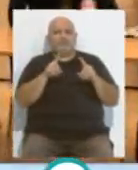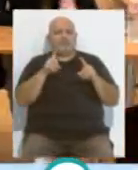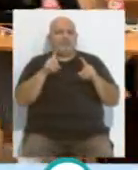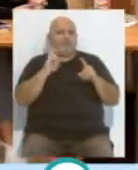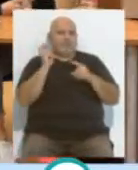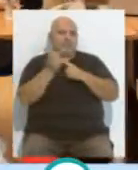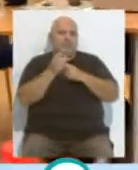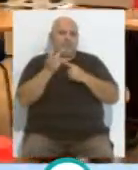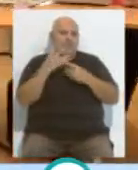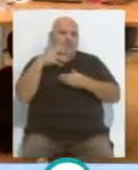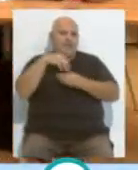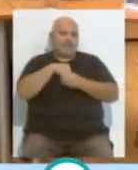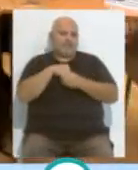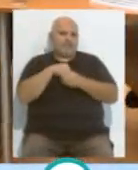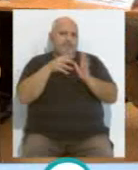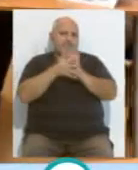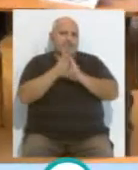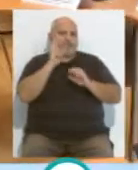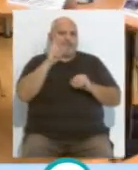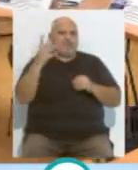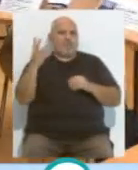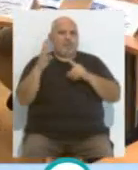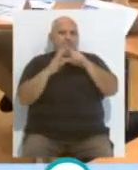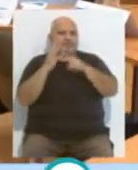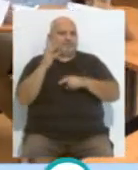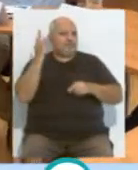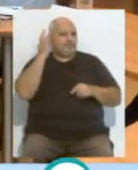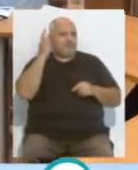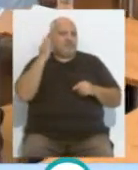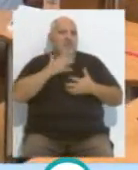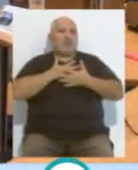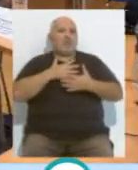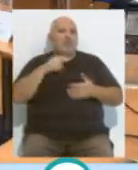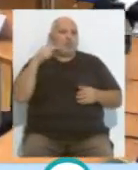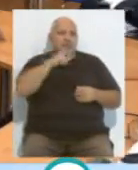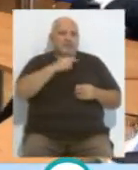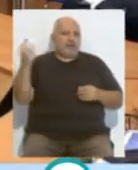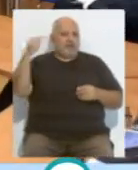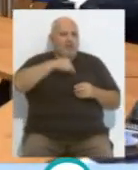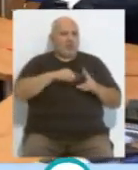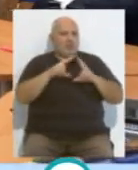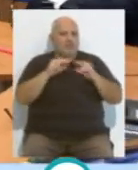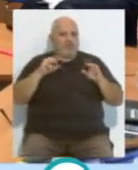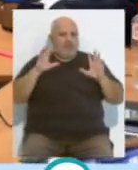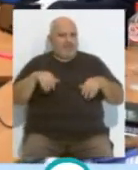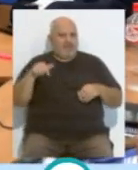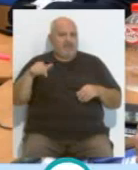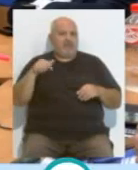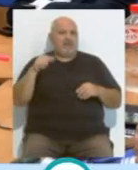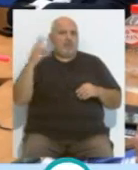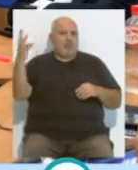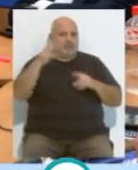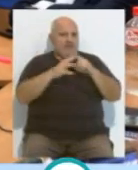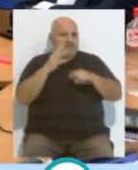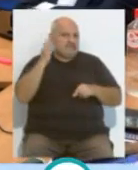nutrido en todos los en todos los sentidos vemos a las cuatro chicas que están haciendo un voluntariado aquí en Universidad de Cádiz desde Rusia